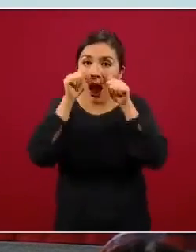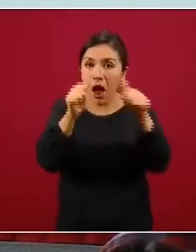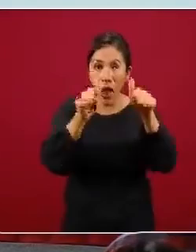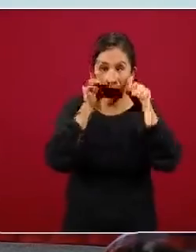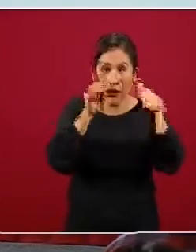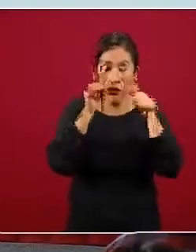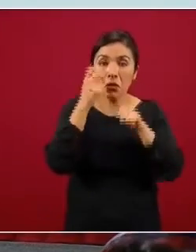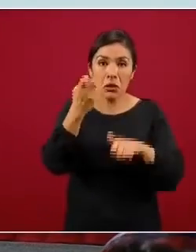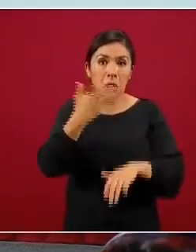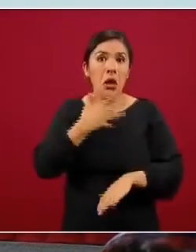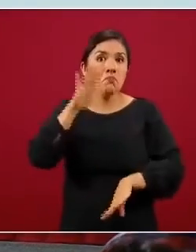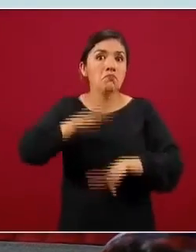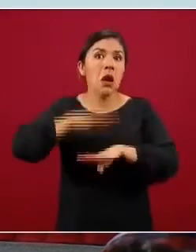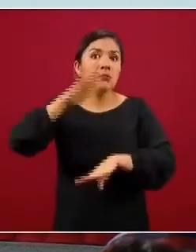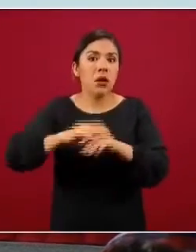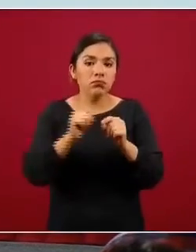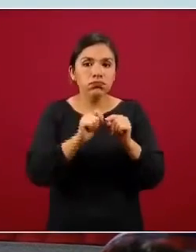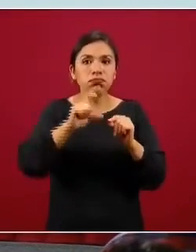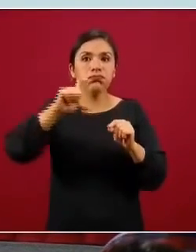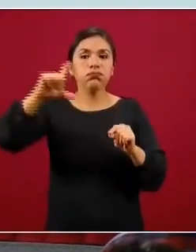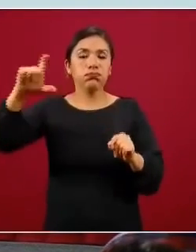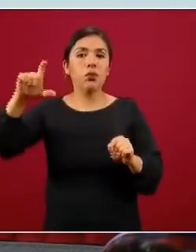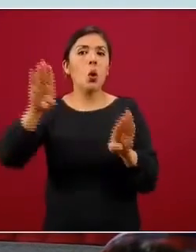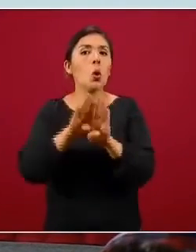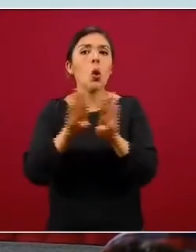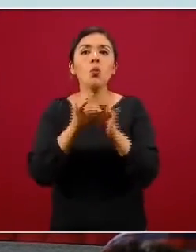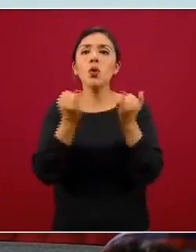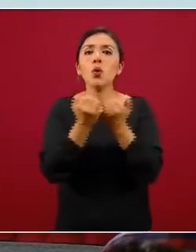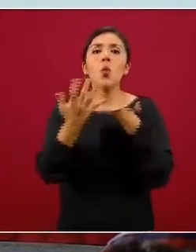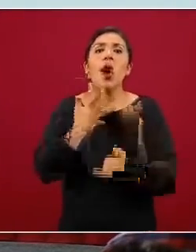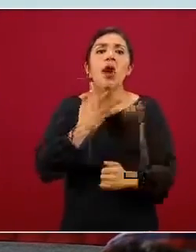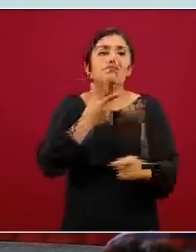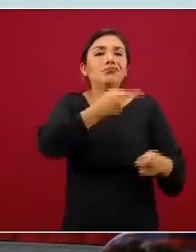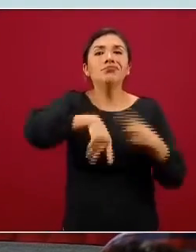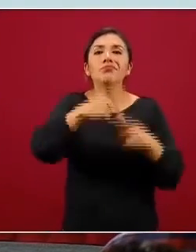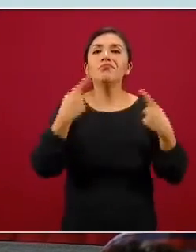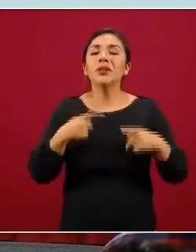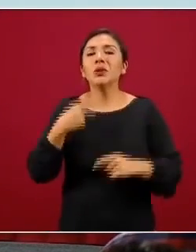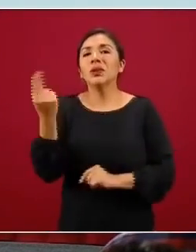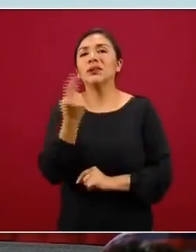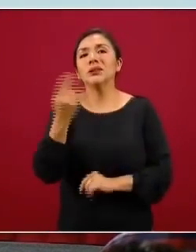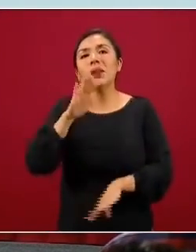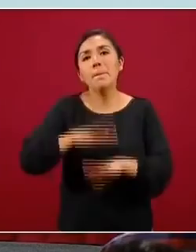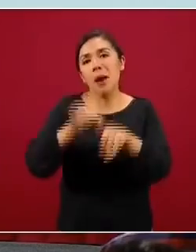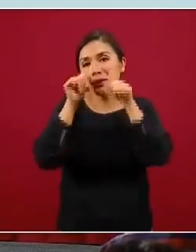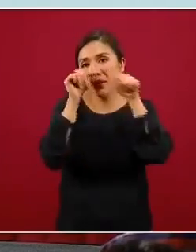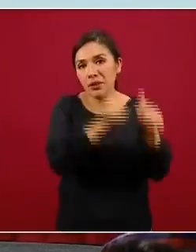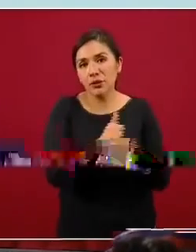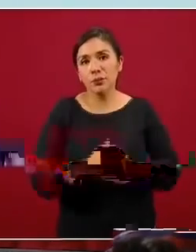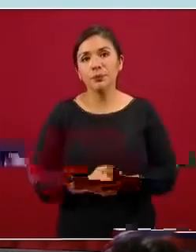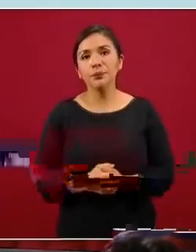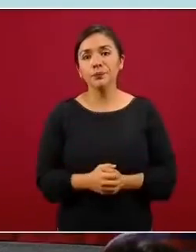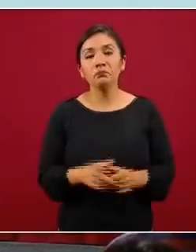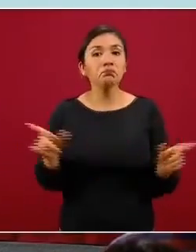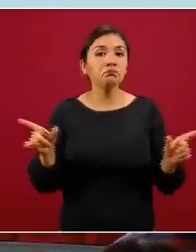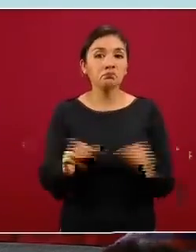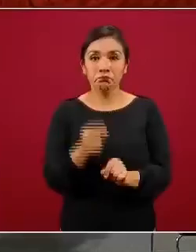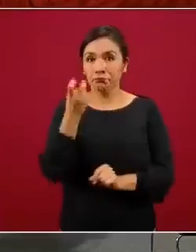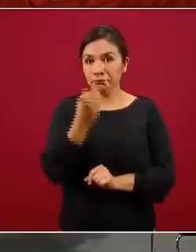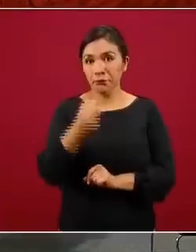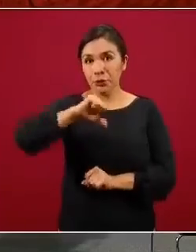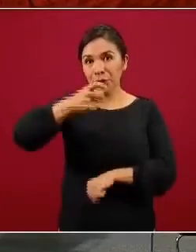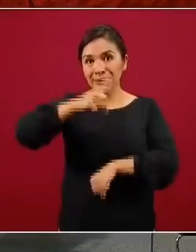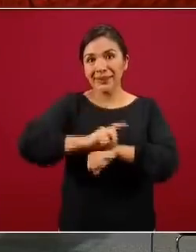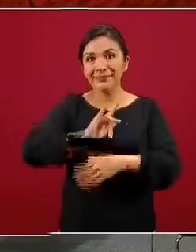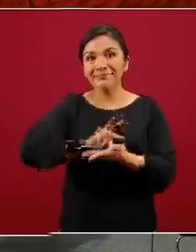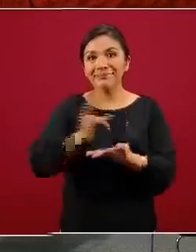se ha incrementado en la medida como se ha incrementado la necesidad de tener este tipo de camas. Sería la actualización para esta